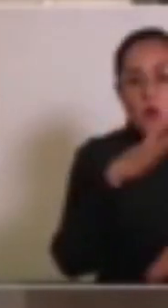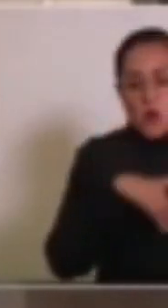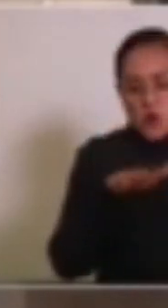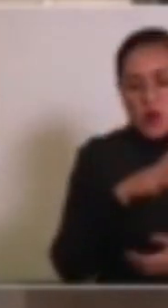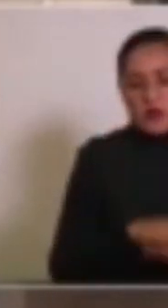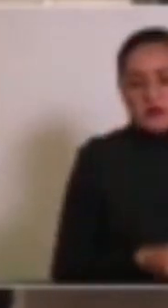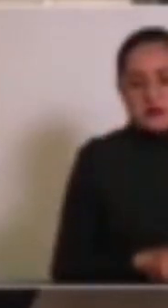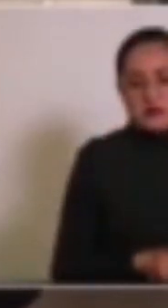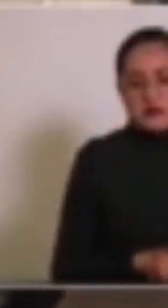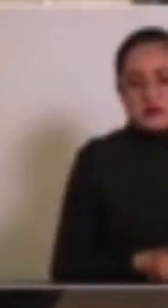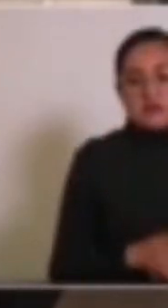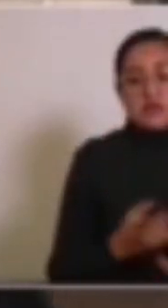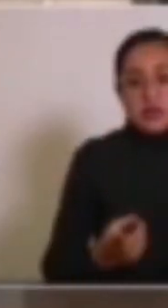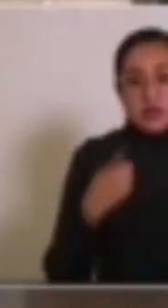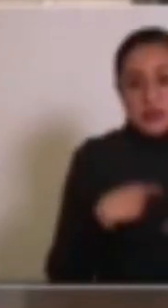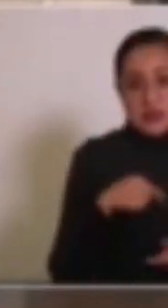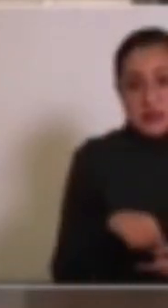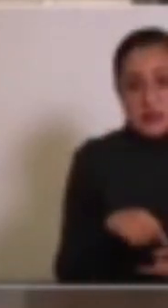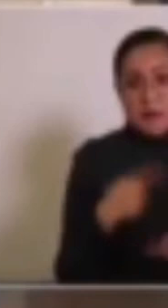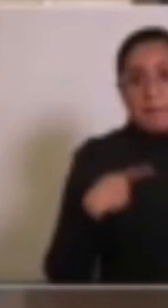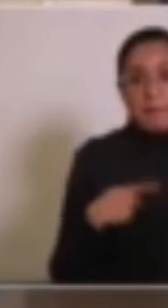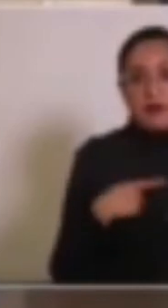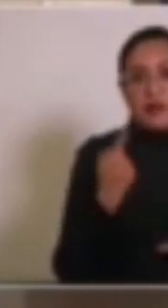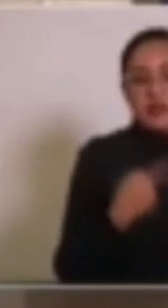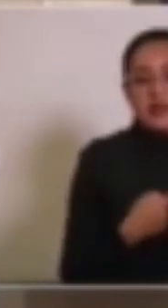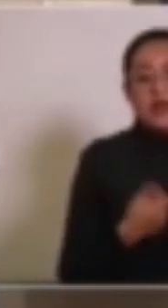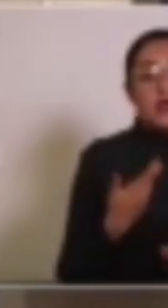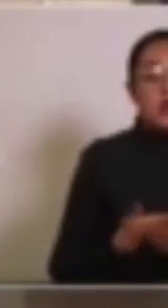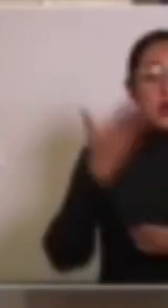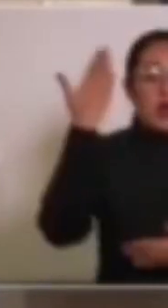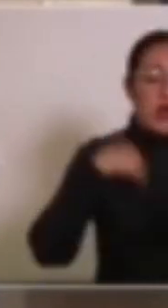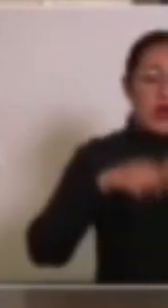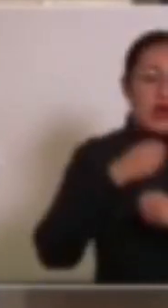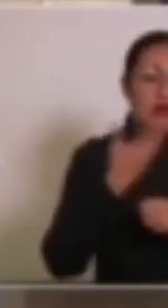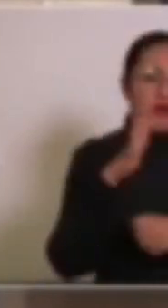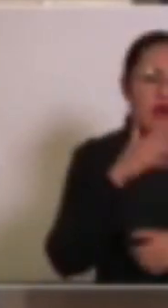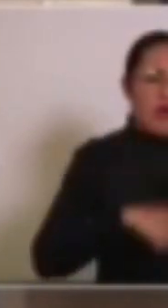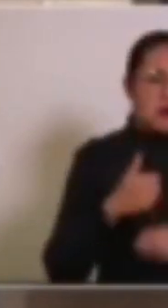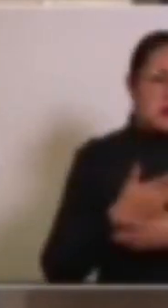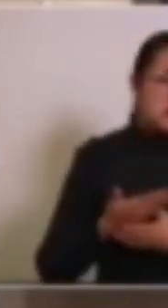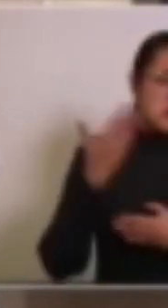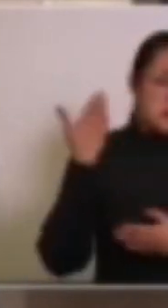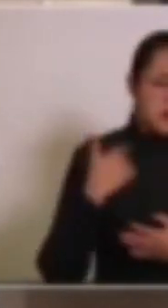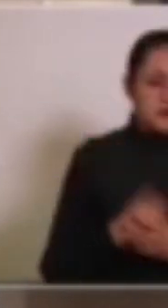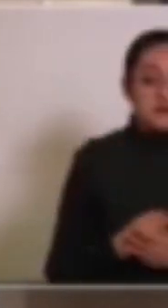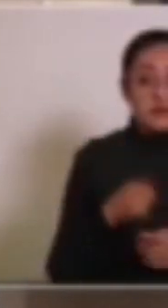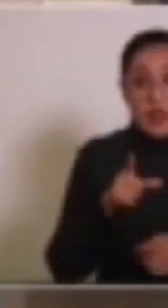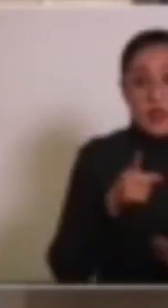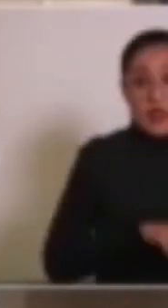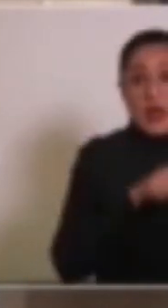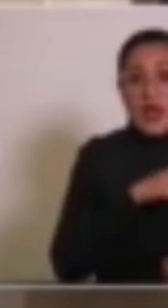La referencia que me dieron es que hace algunos años, 10 años, el ayuntamiento